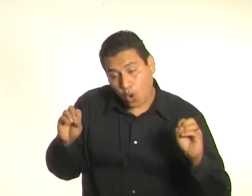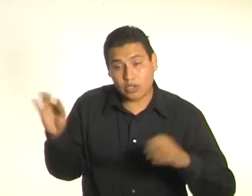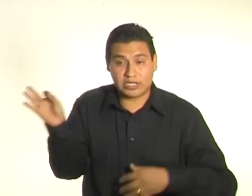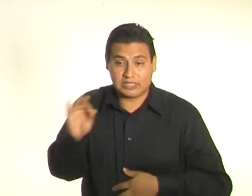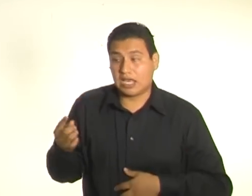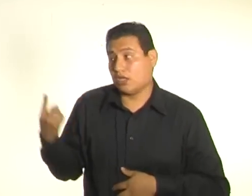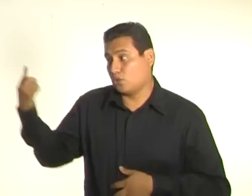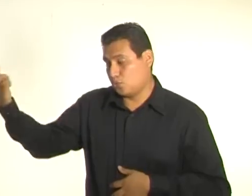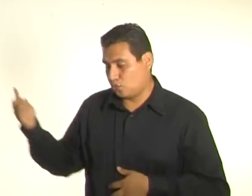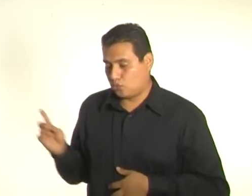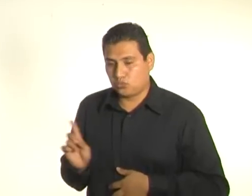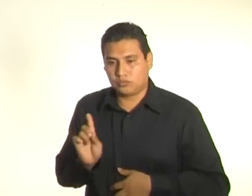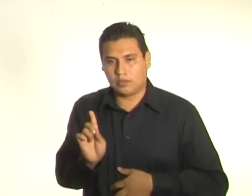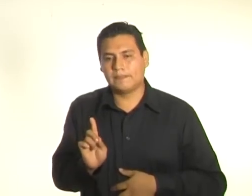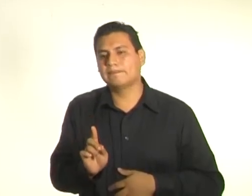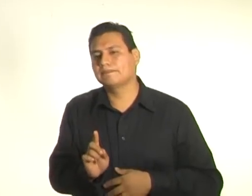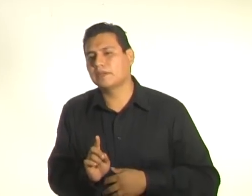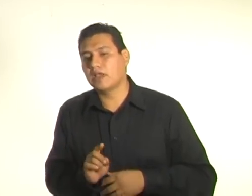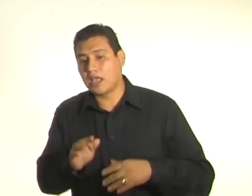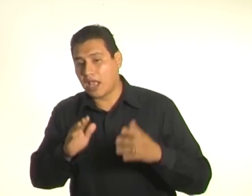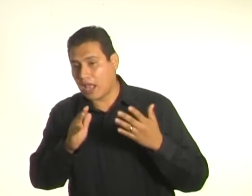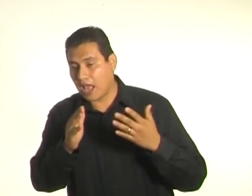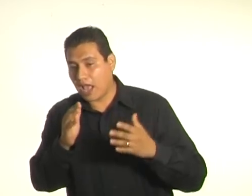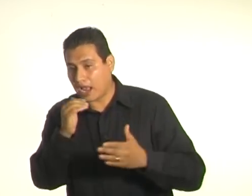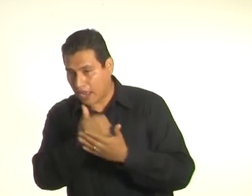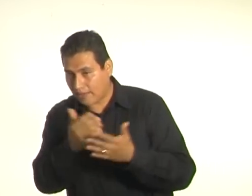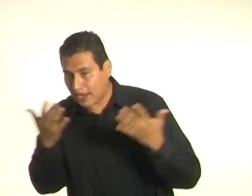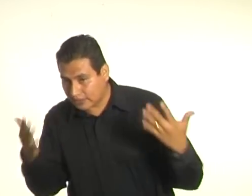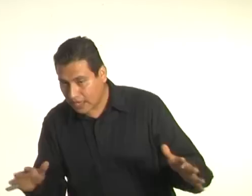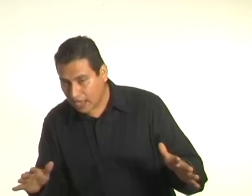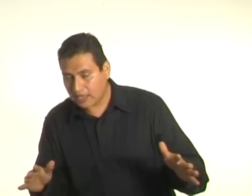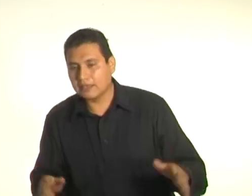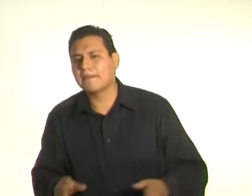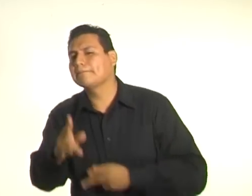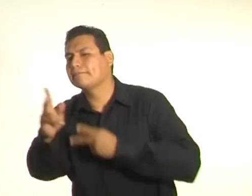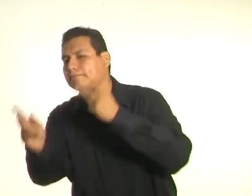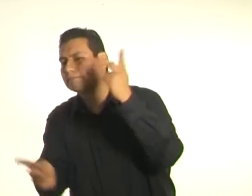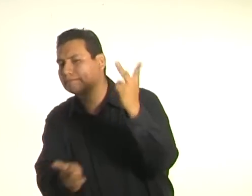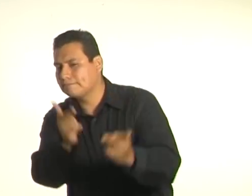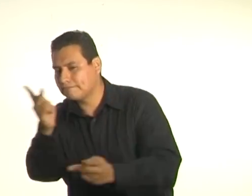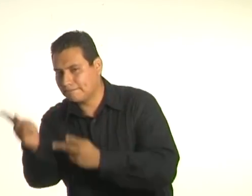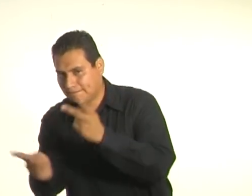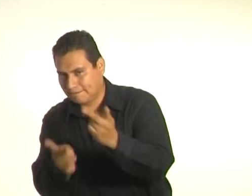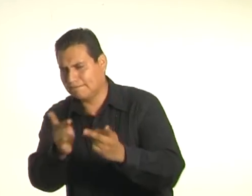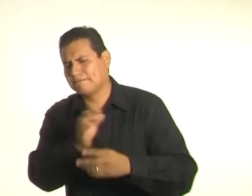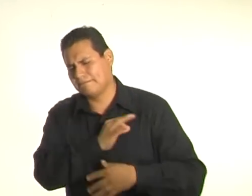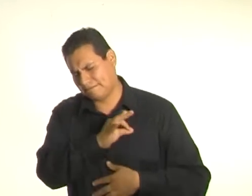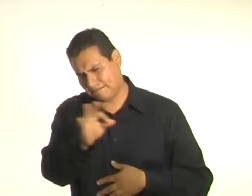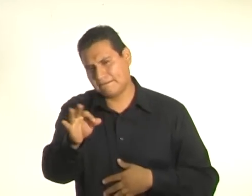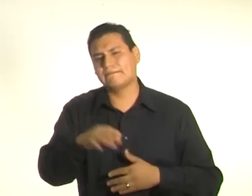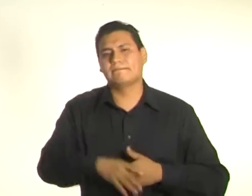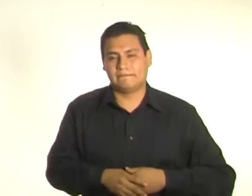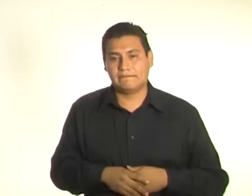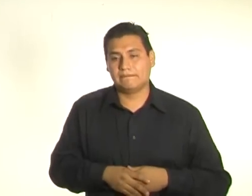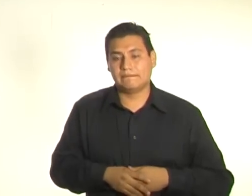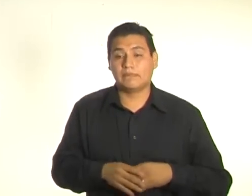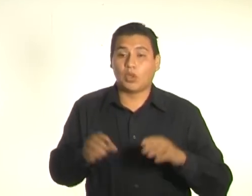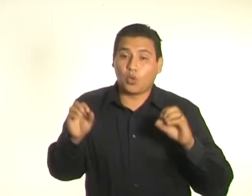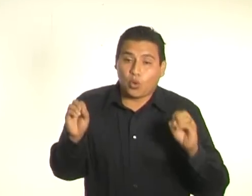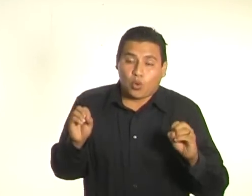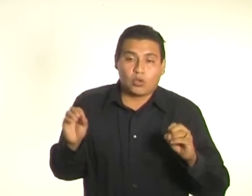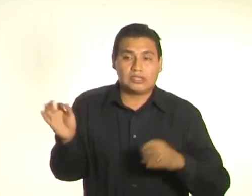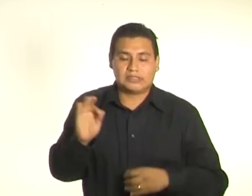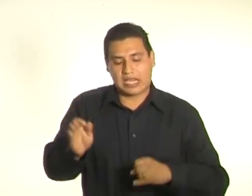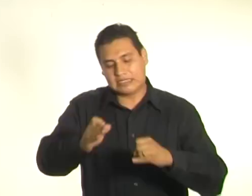exposición, es muy importante también, al cerrar, al cerrar más bien la exposición, también es